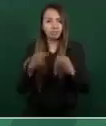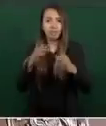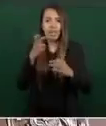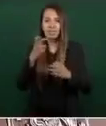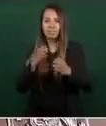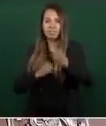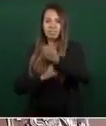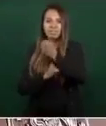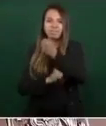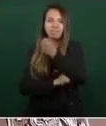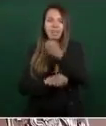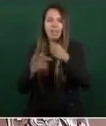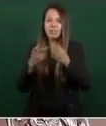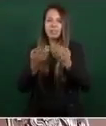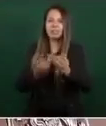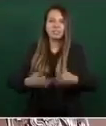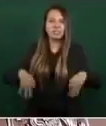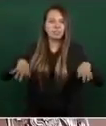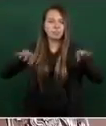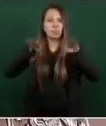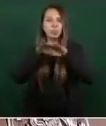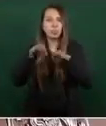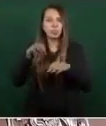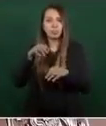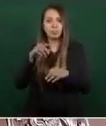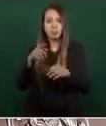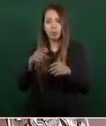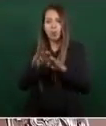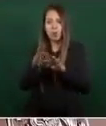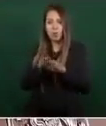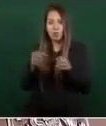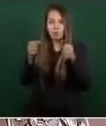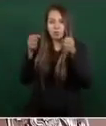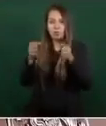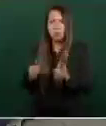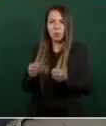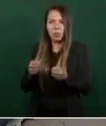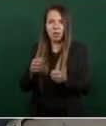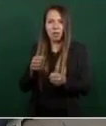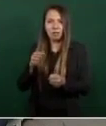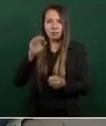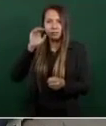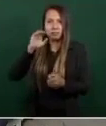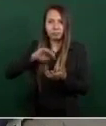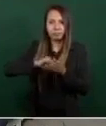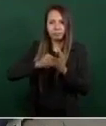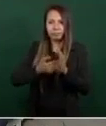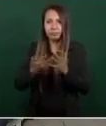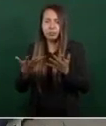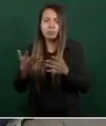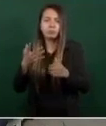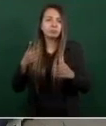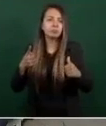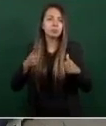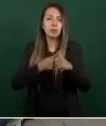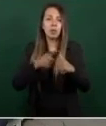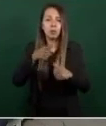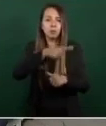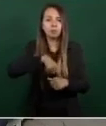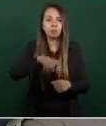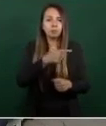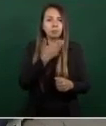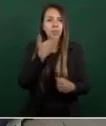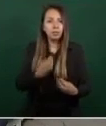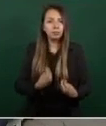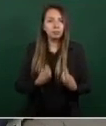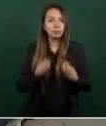de toda la estrategia de seguridad, porque consideramos que la paz es fruto de la justicia.